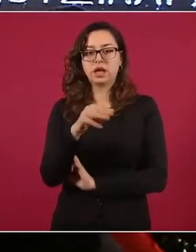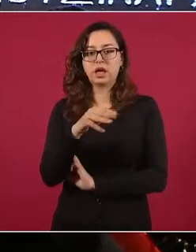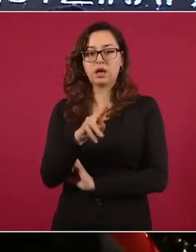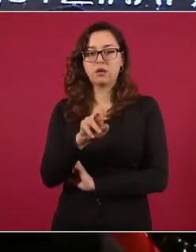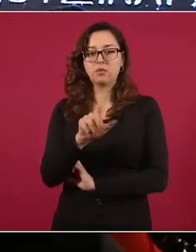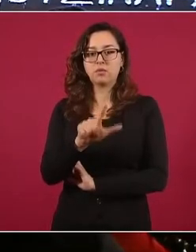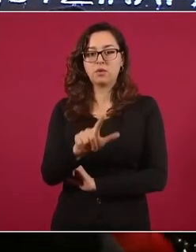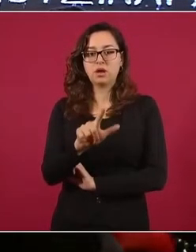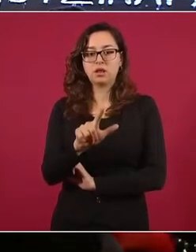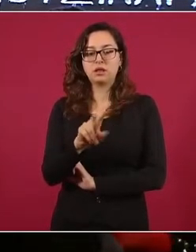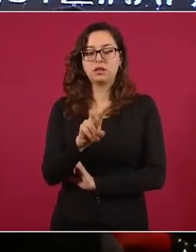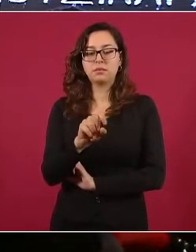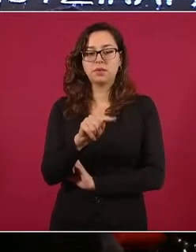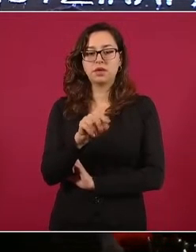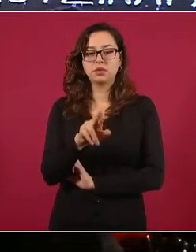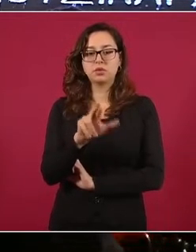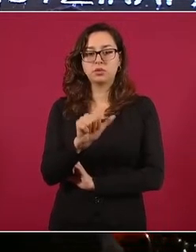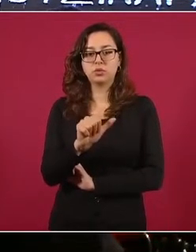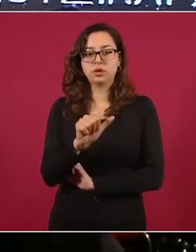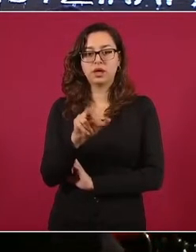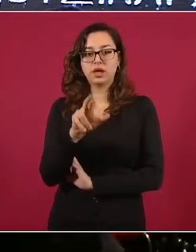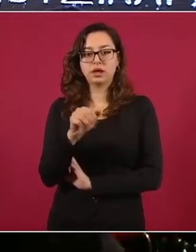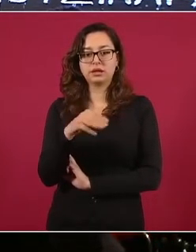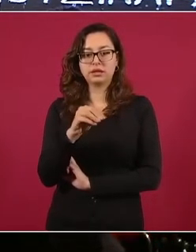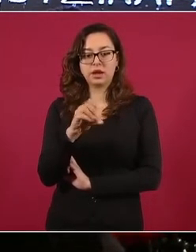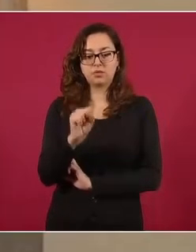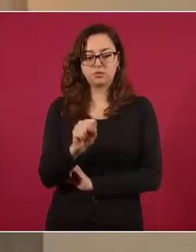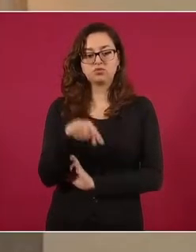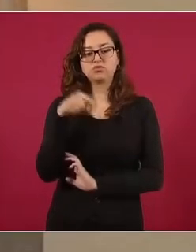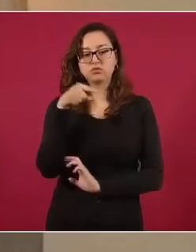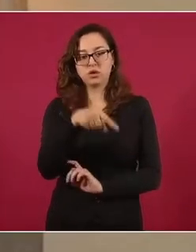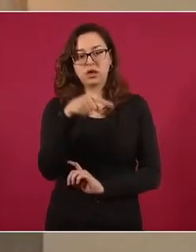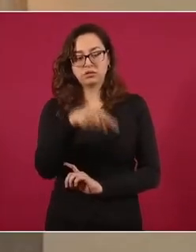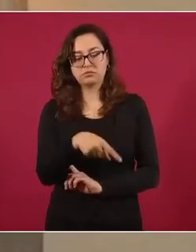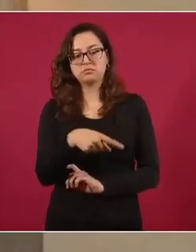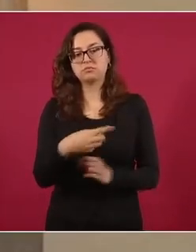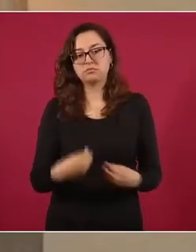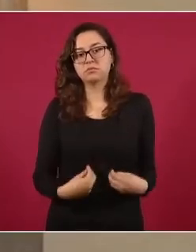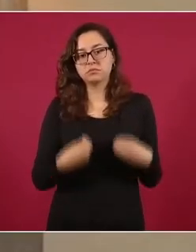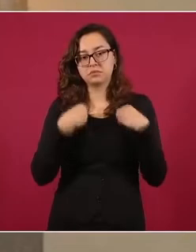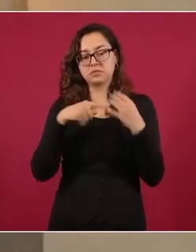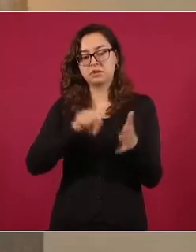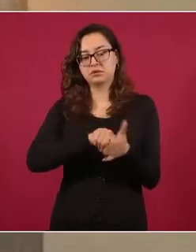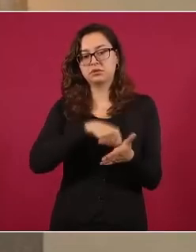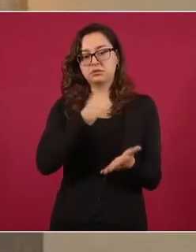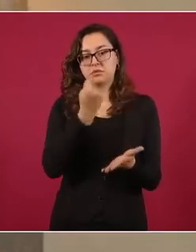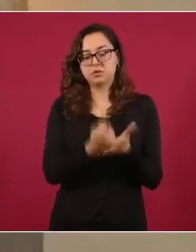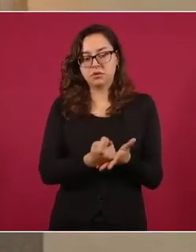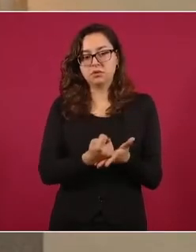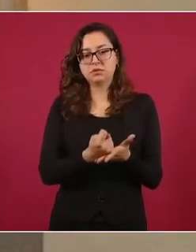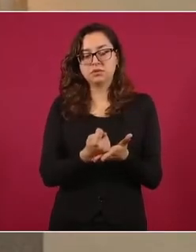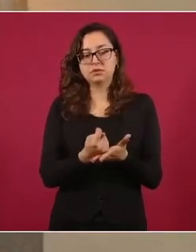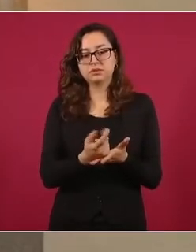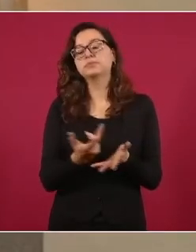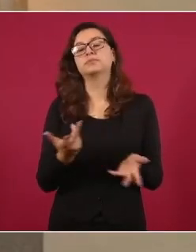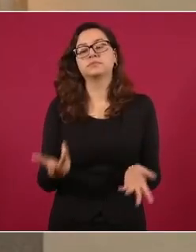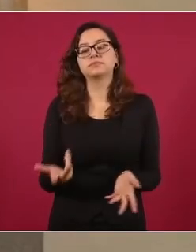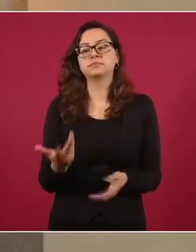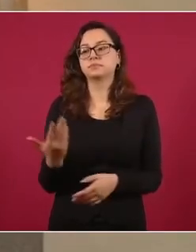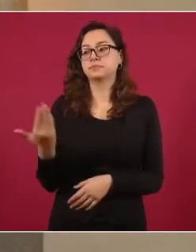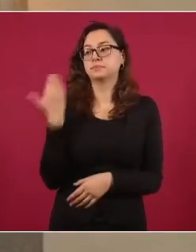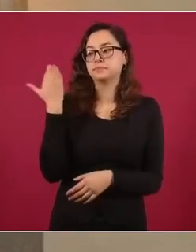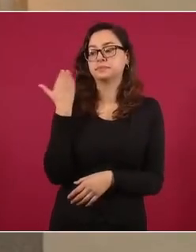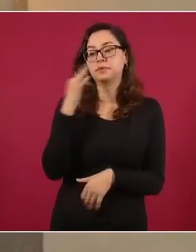Penales Federales, con asiento en Matamoros, Tamaulipas. Como le informamos hace unos días,